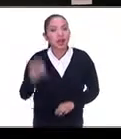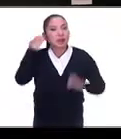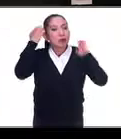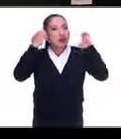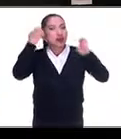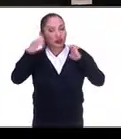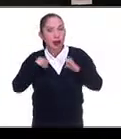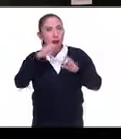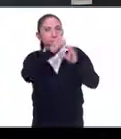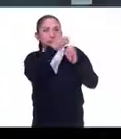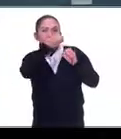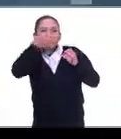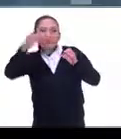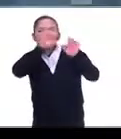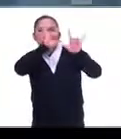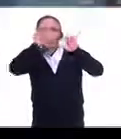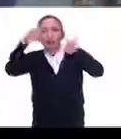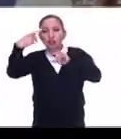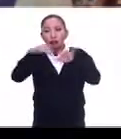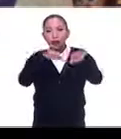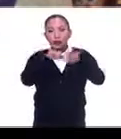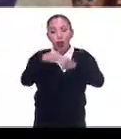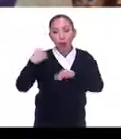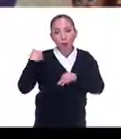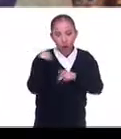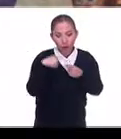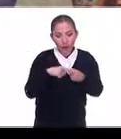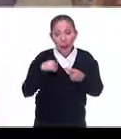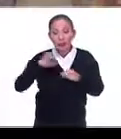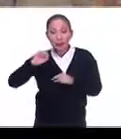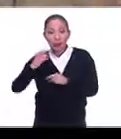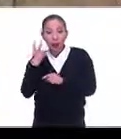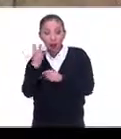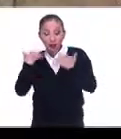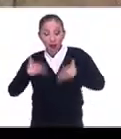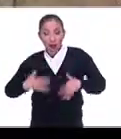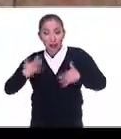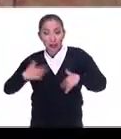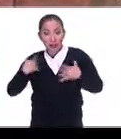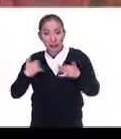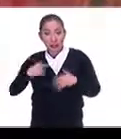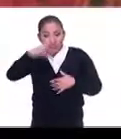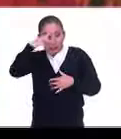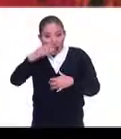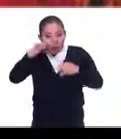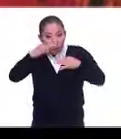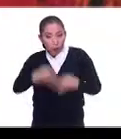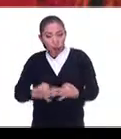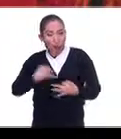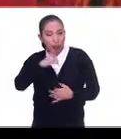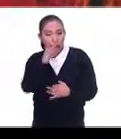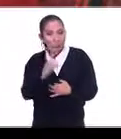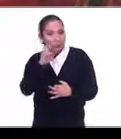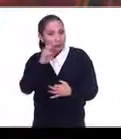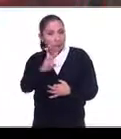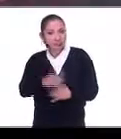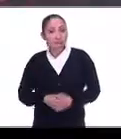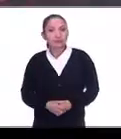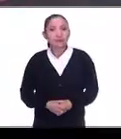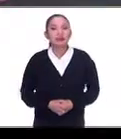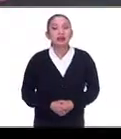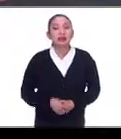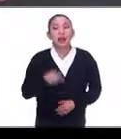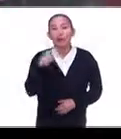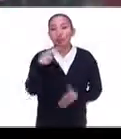exposición incluye un núcleo dedicado a su trabajo en la moda y 24 prendas de textiles mexicanos nunca antes exhibidos.